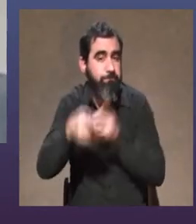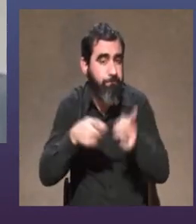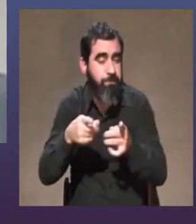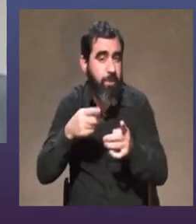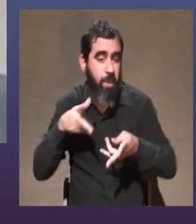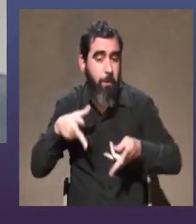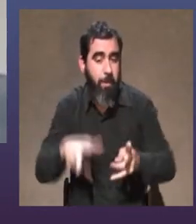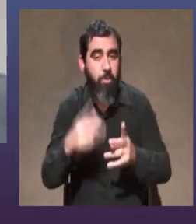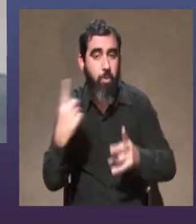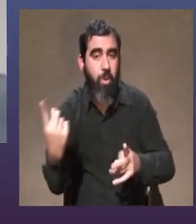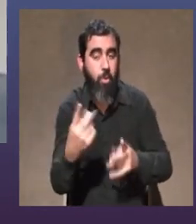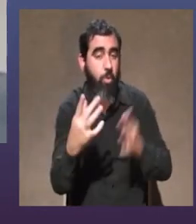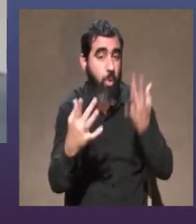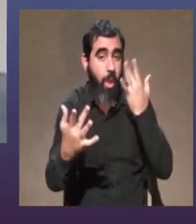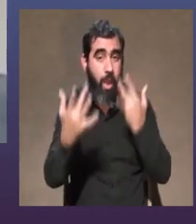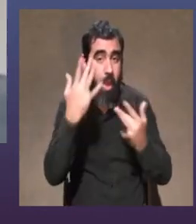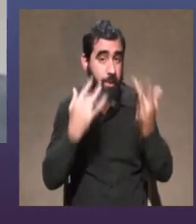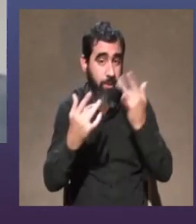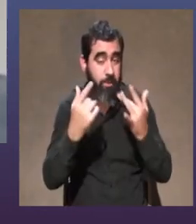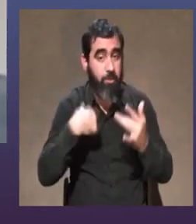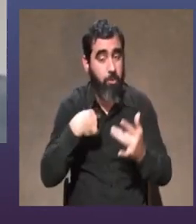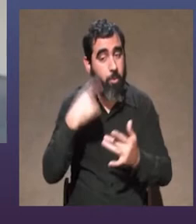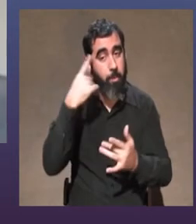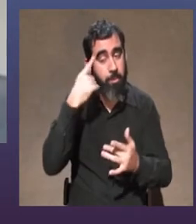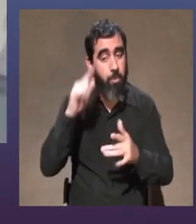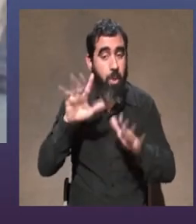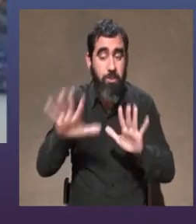es y lo que uno construye también. Mario.